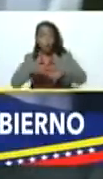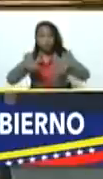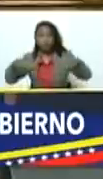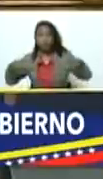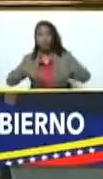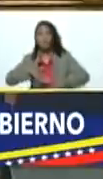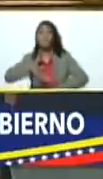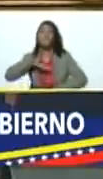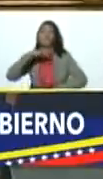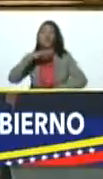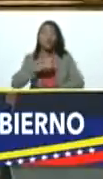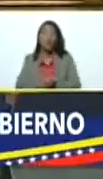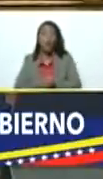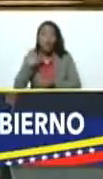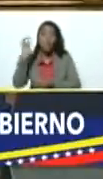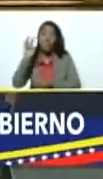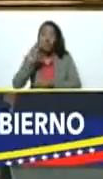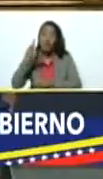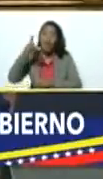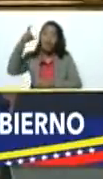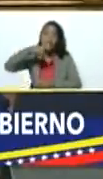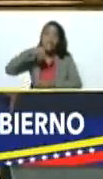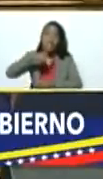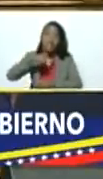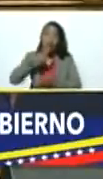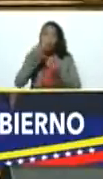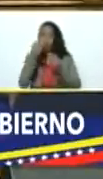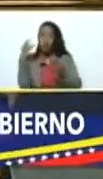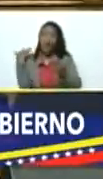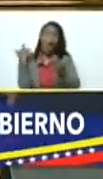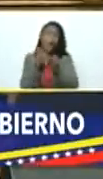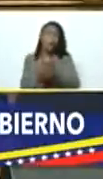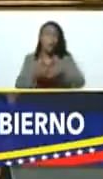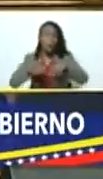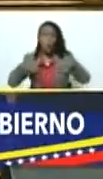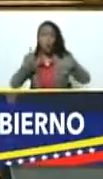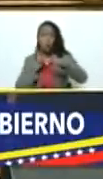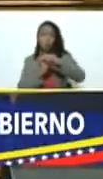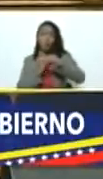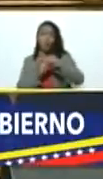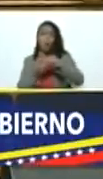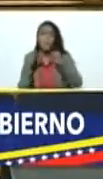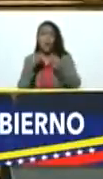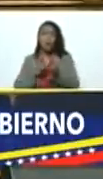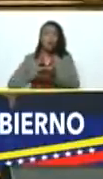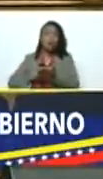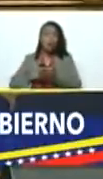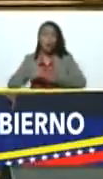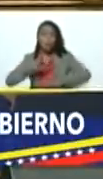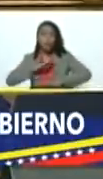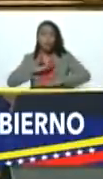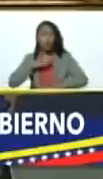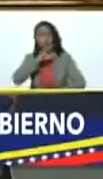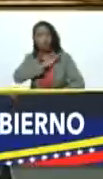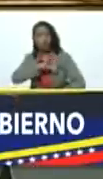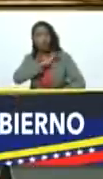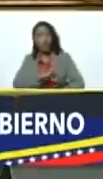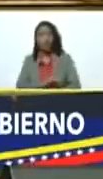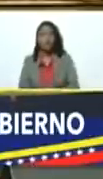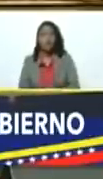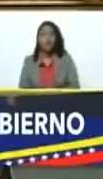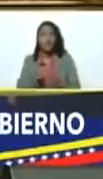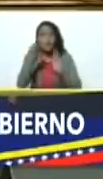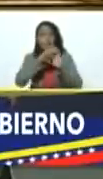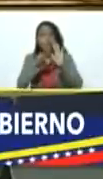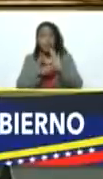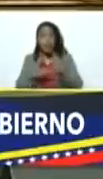Venezuela necesita muchos años de crecimiento económico para recuperar su bienestar social su nivel